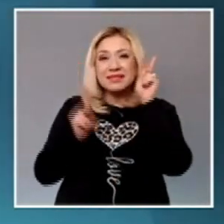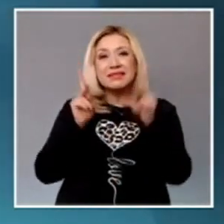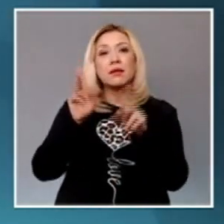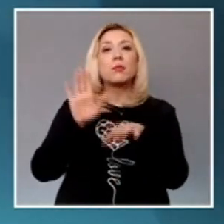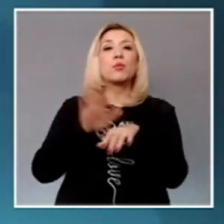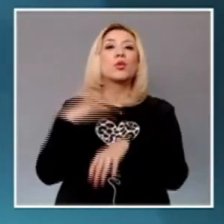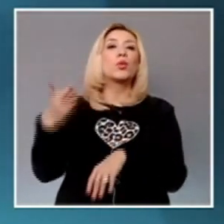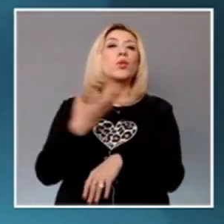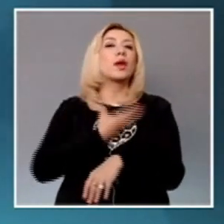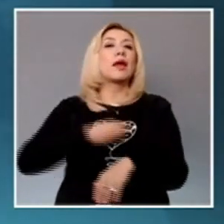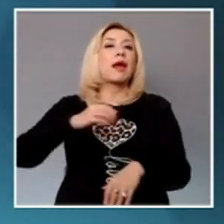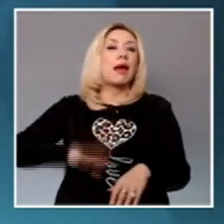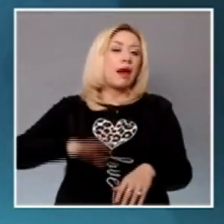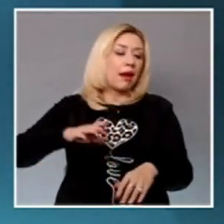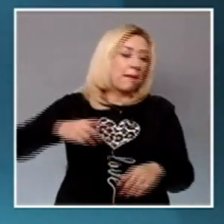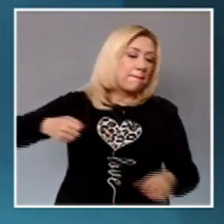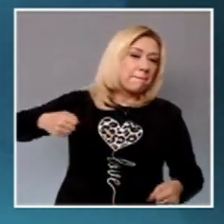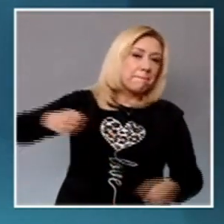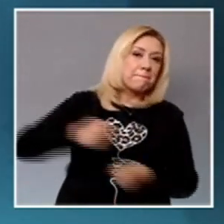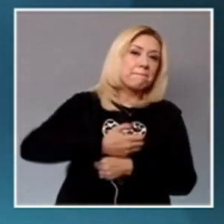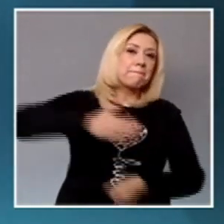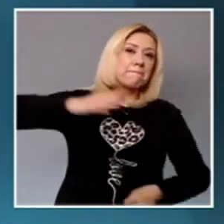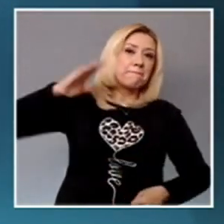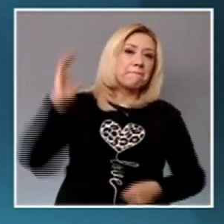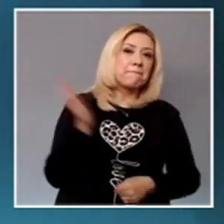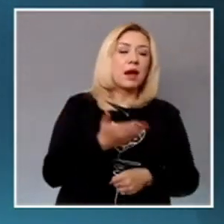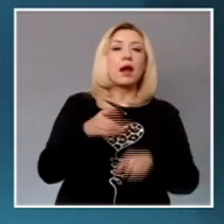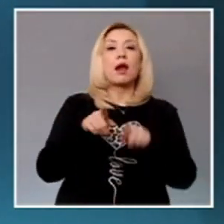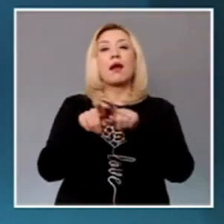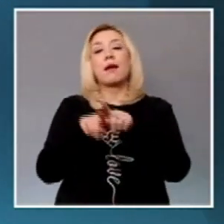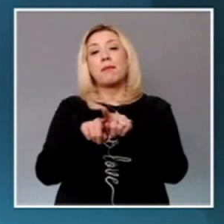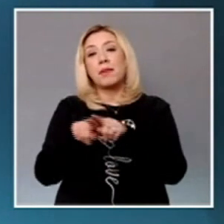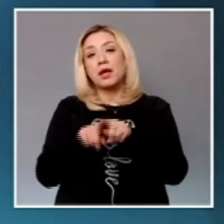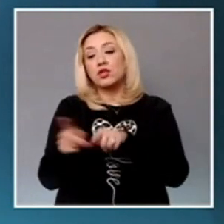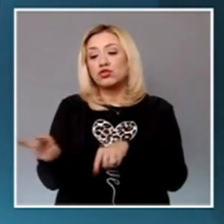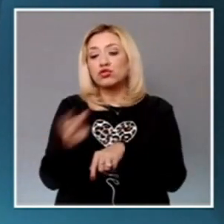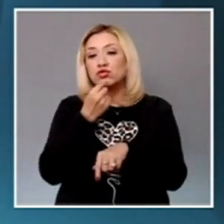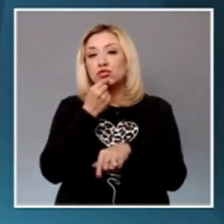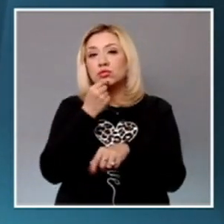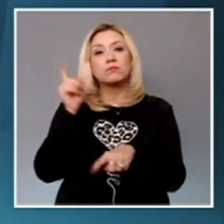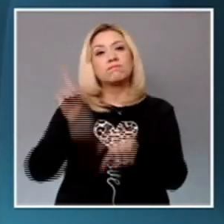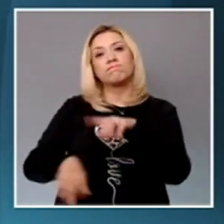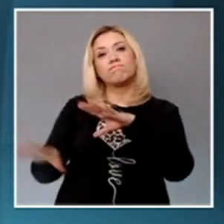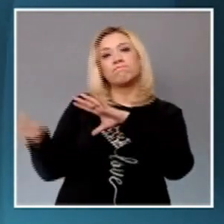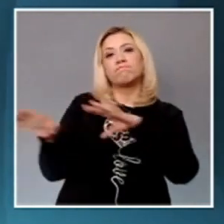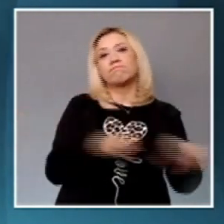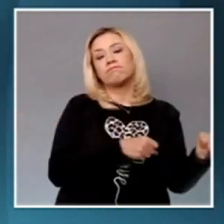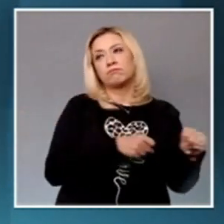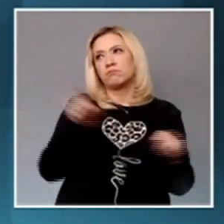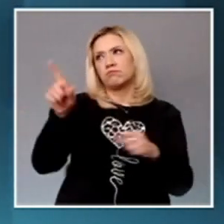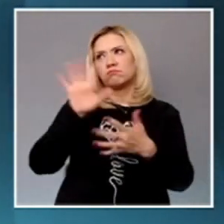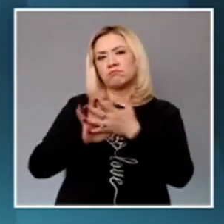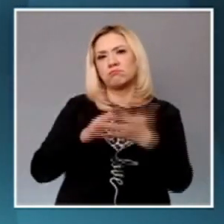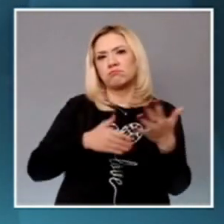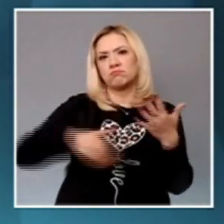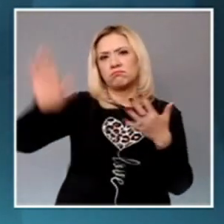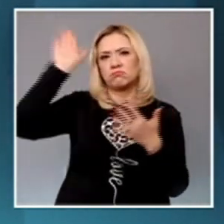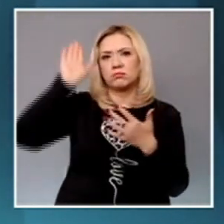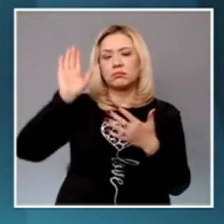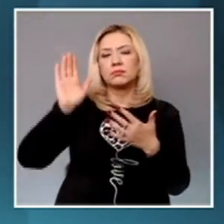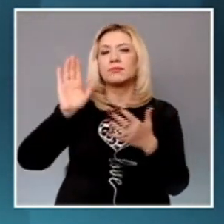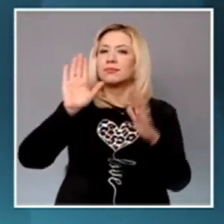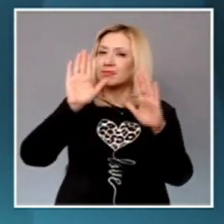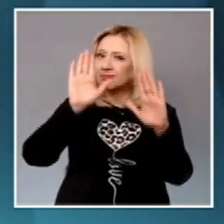cuidado, fueran separadas de ella al estar privada de la libertad. En este caso, y de acuerdo con la Observación General Nº 8 del Comité de los